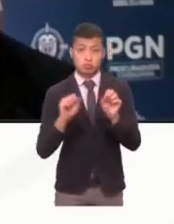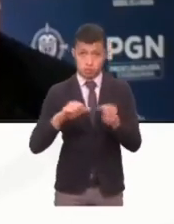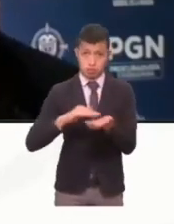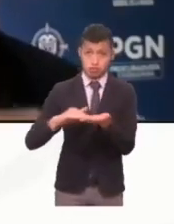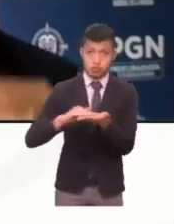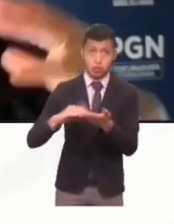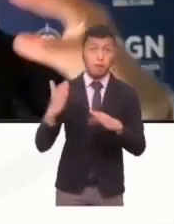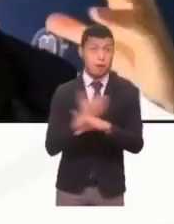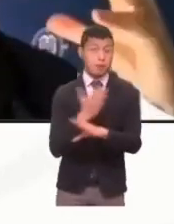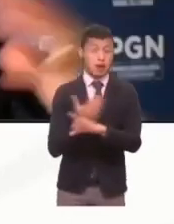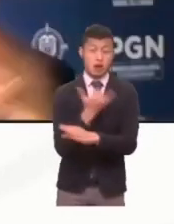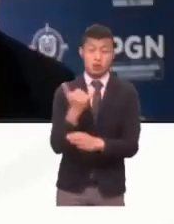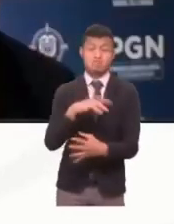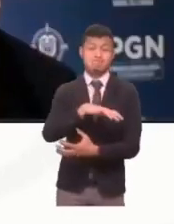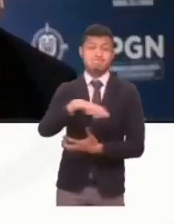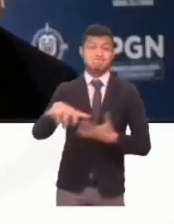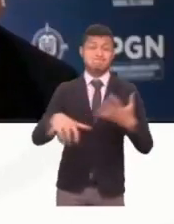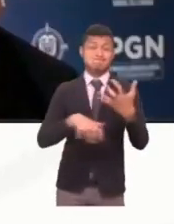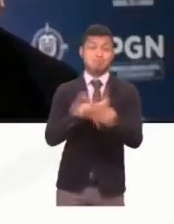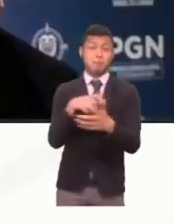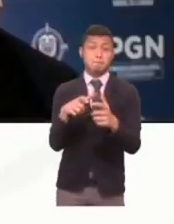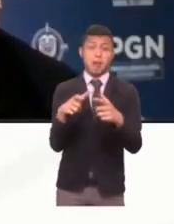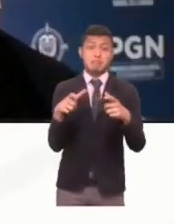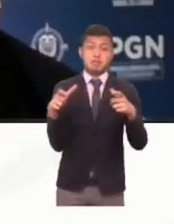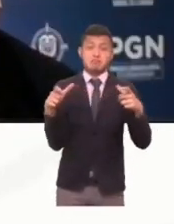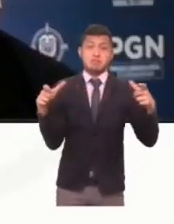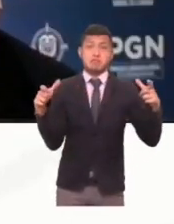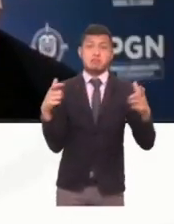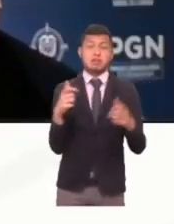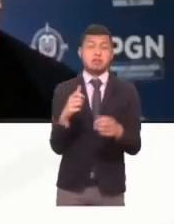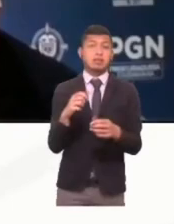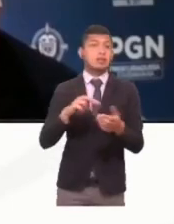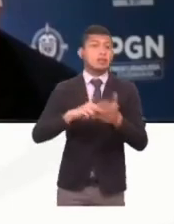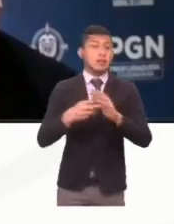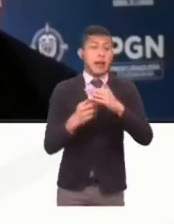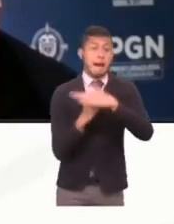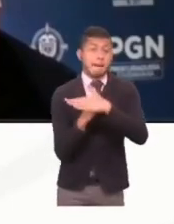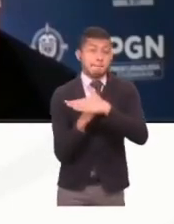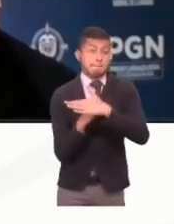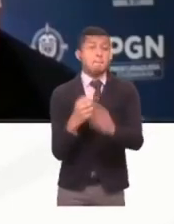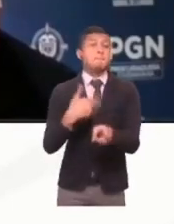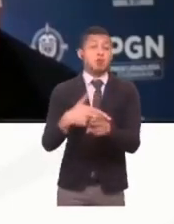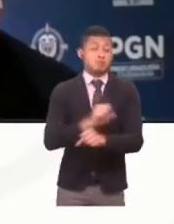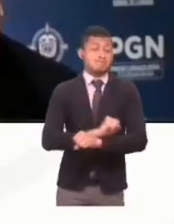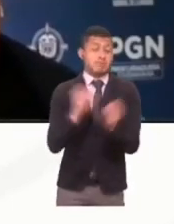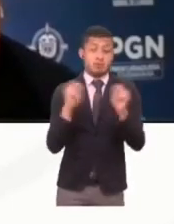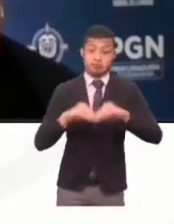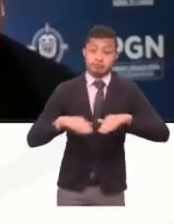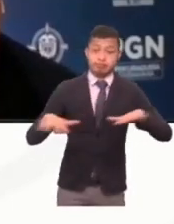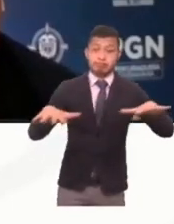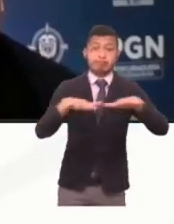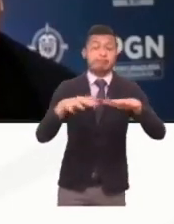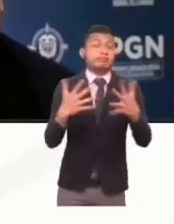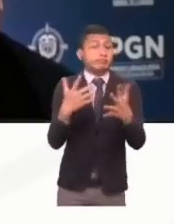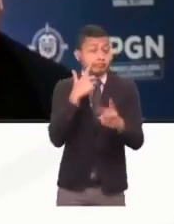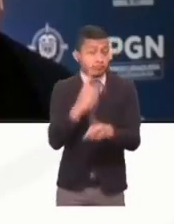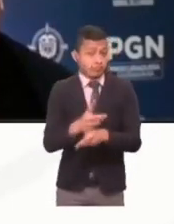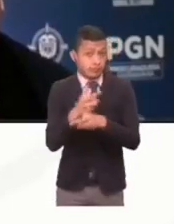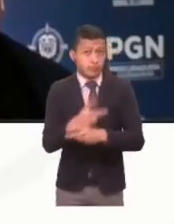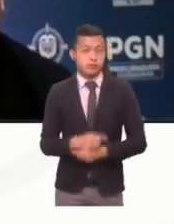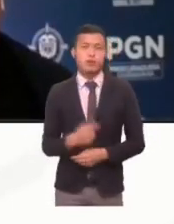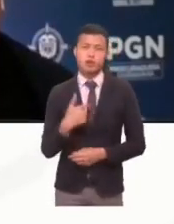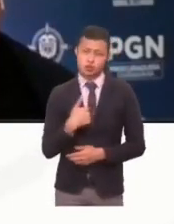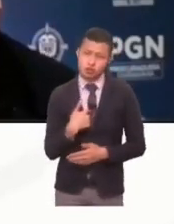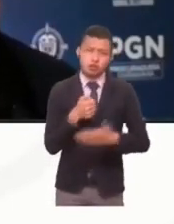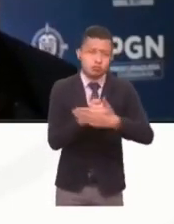un problema que se está convirtiendo cada vez más en una olla de presión en todos estos territorios. Pero yo insistiría, sobre todo